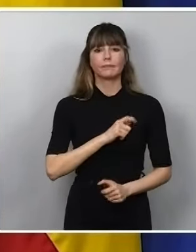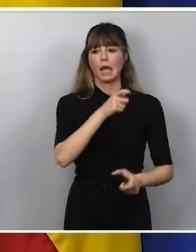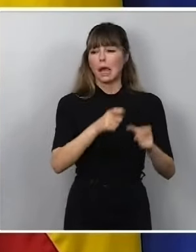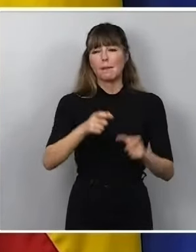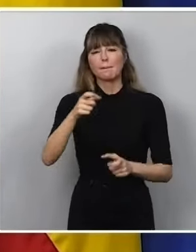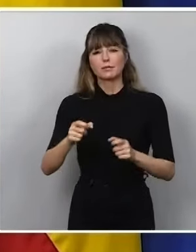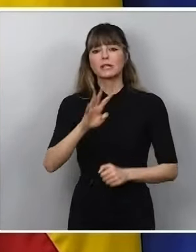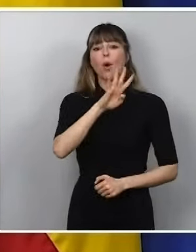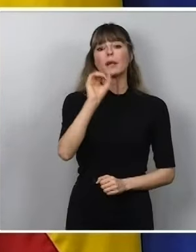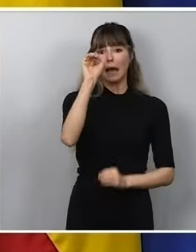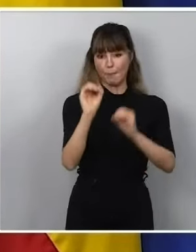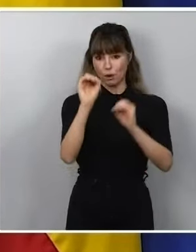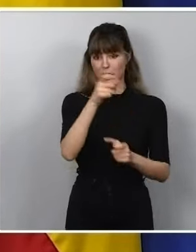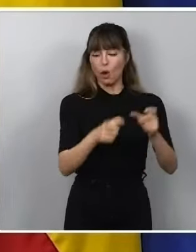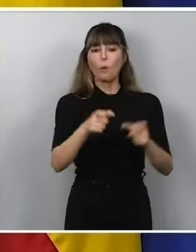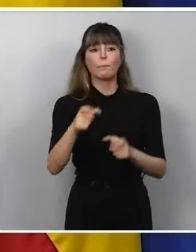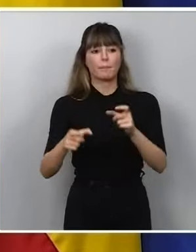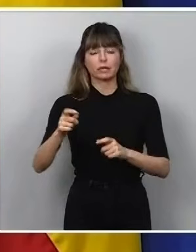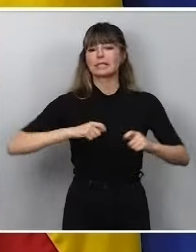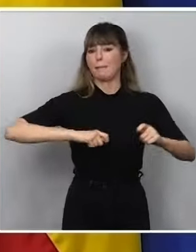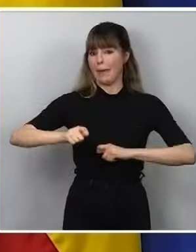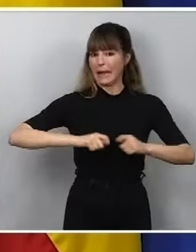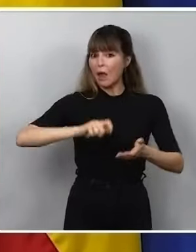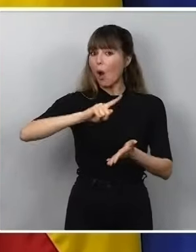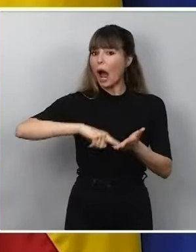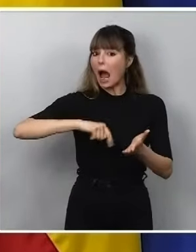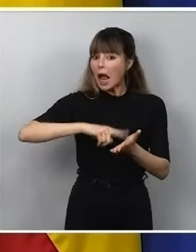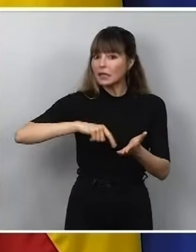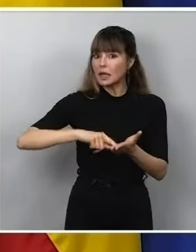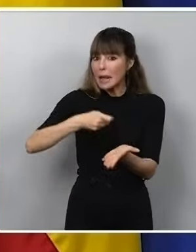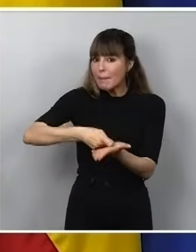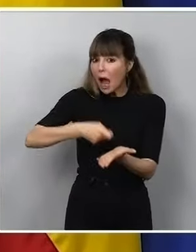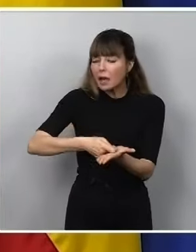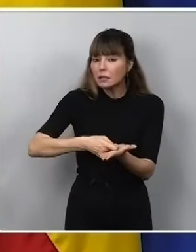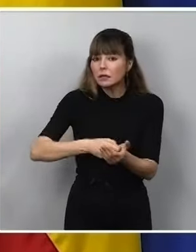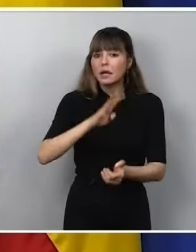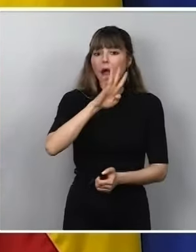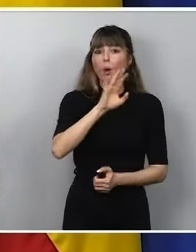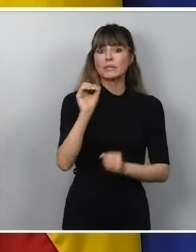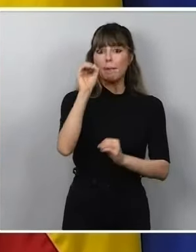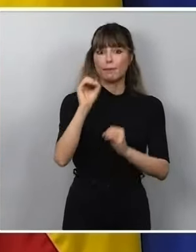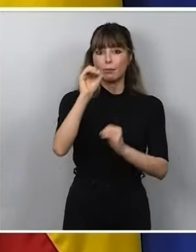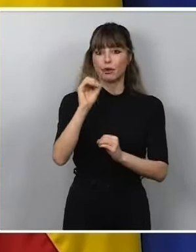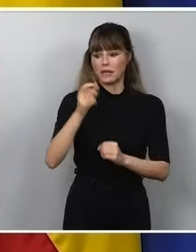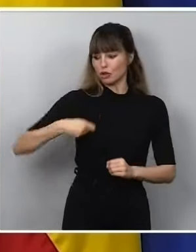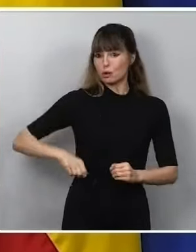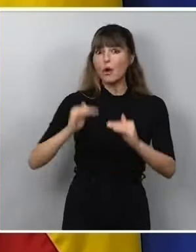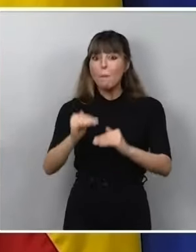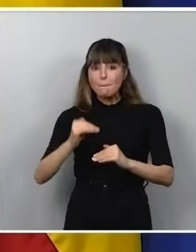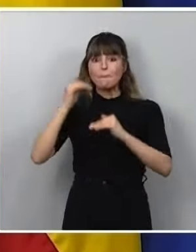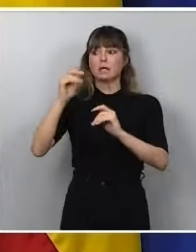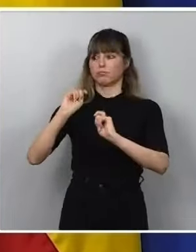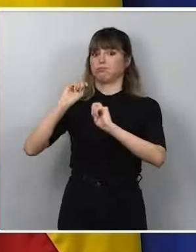personas, a ese 40% de personas que están en el mercado del alquiler y que destinan al mismo más del 40% de sus rentas. En